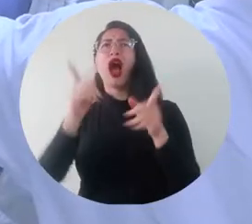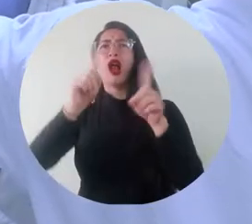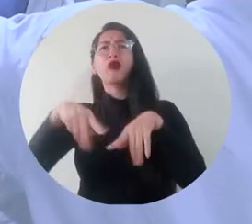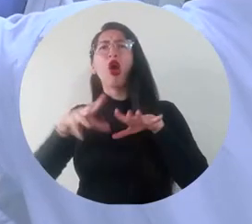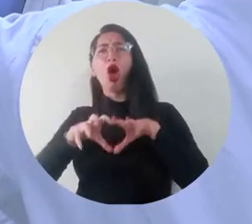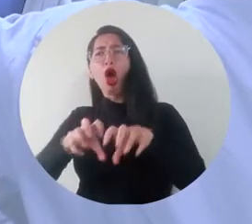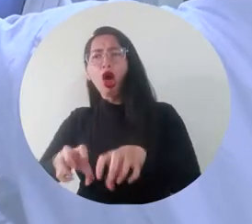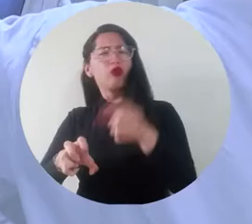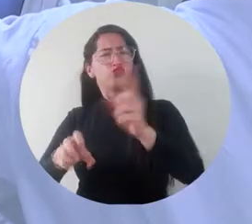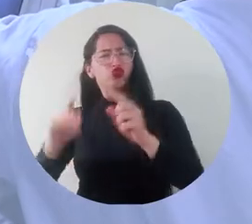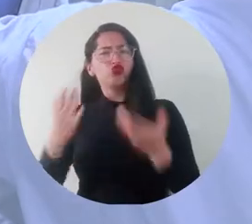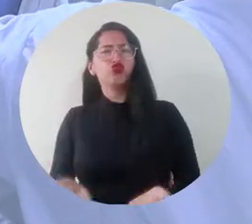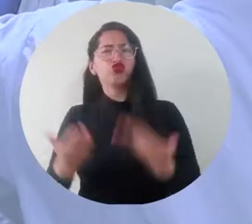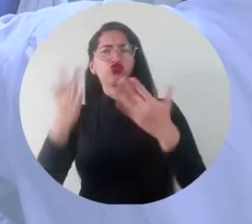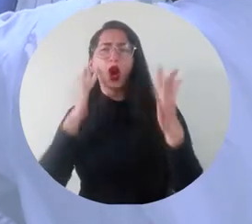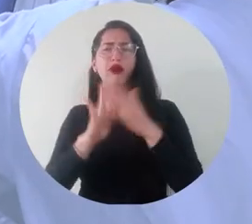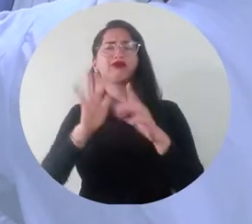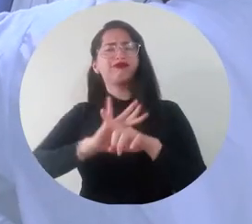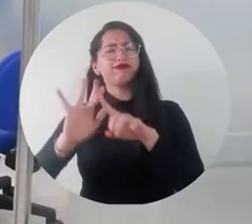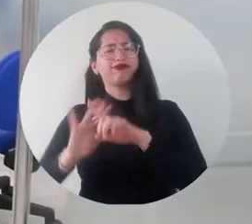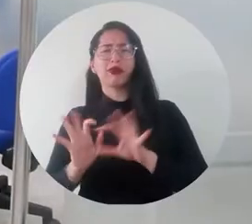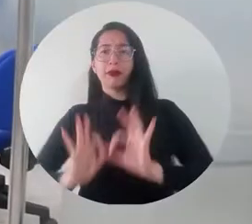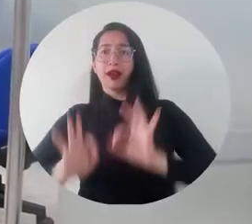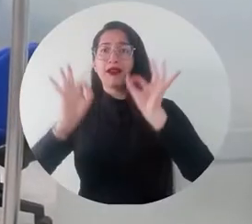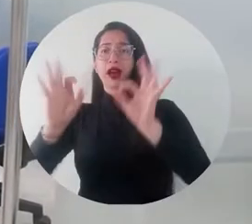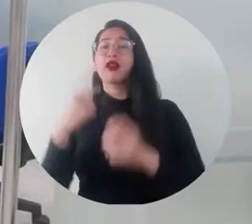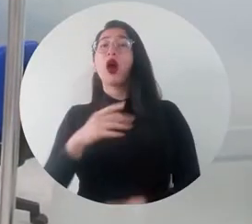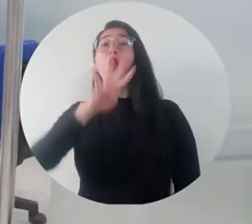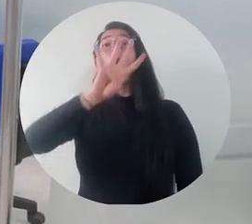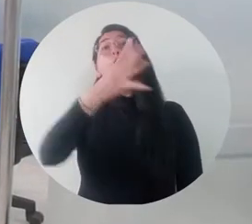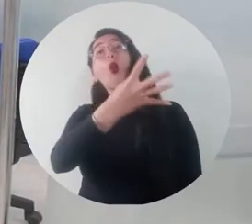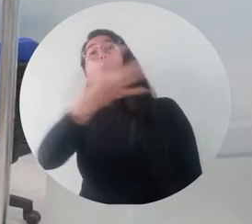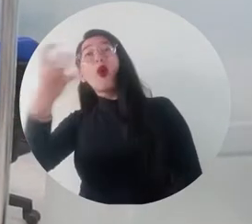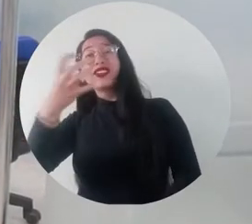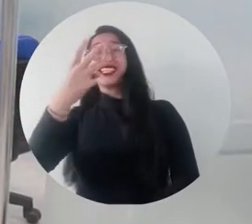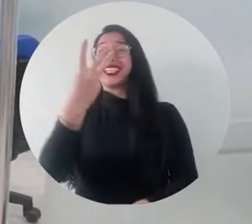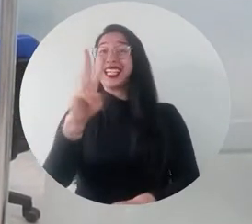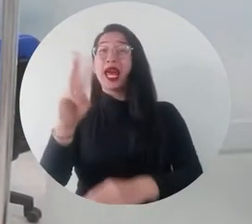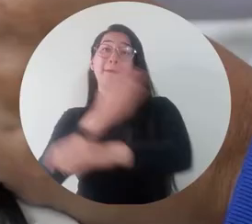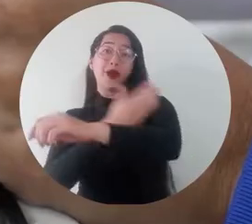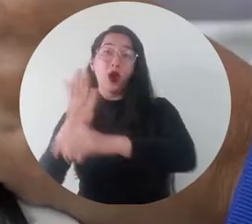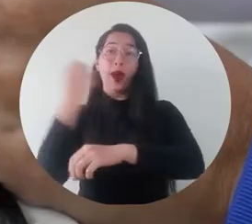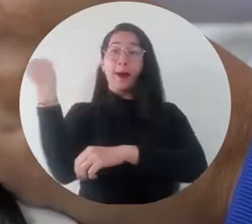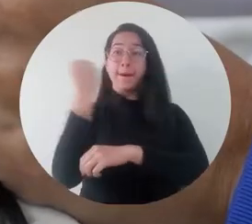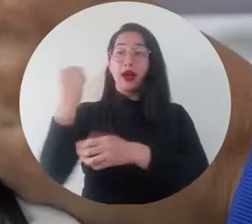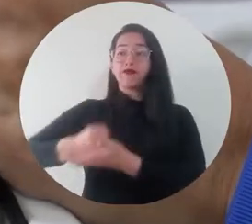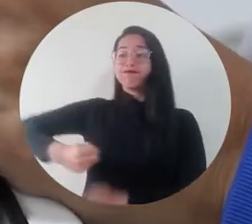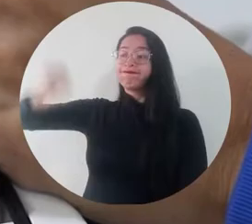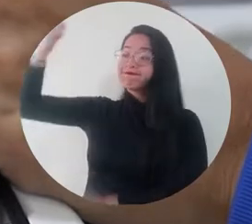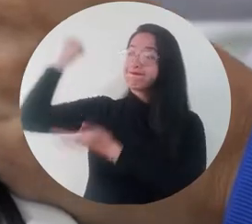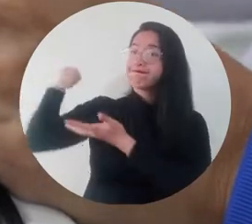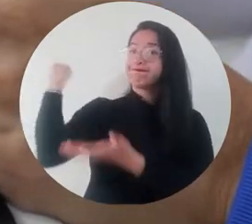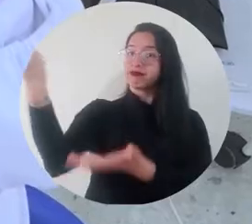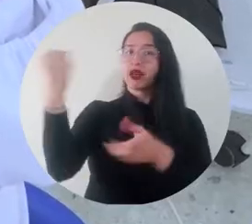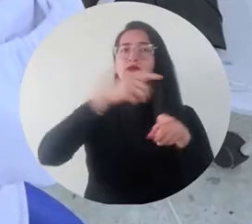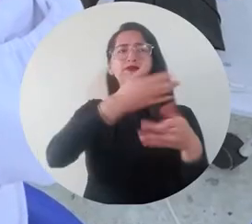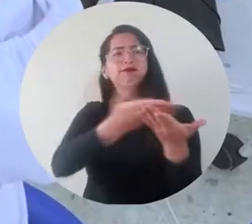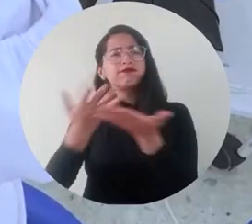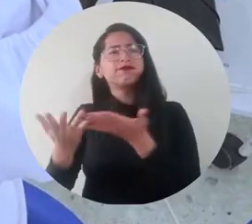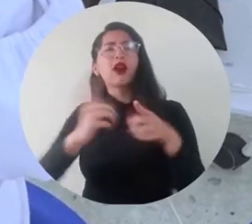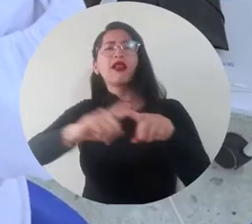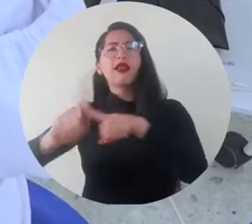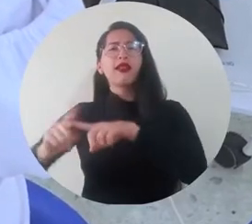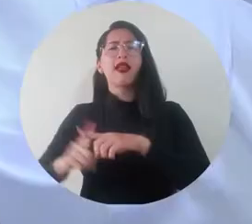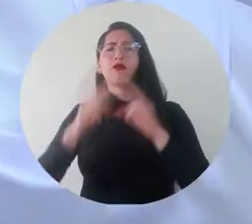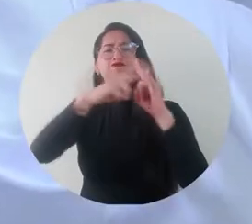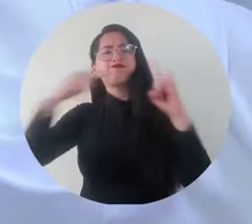algo muy bueno Con una inversión de 413 millones de pesos en equipos especializados y mobiliario